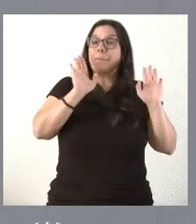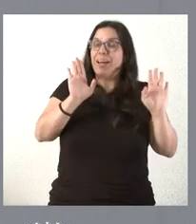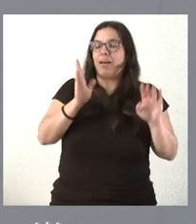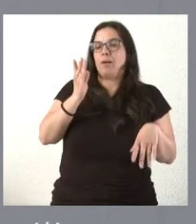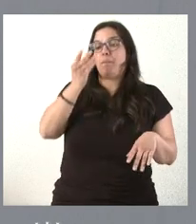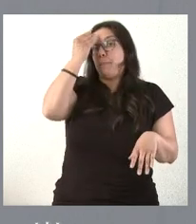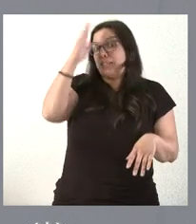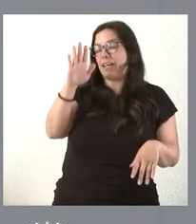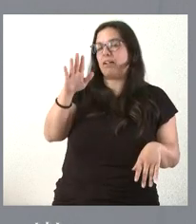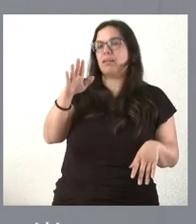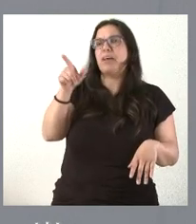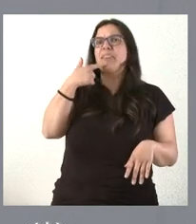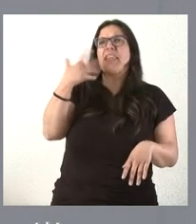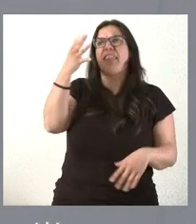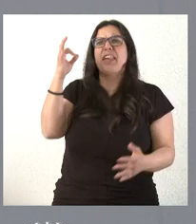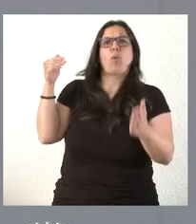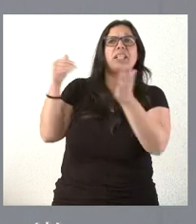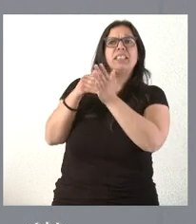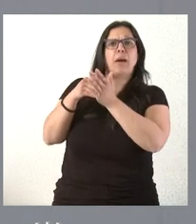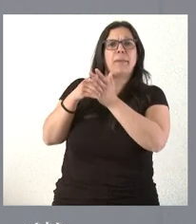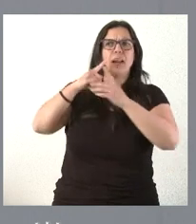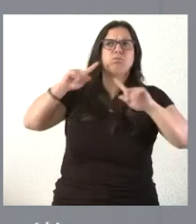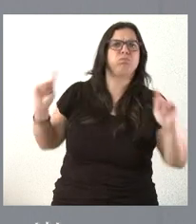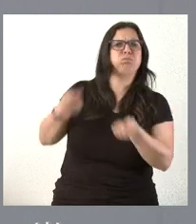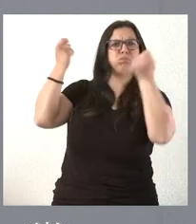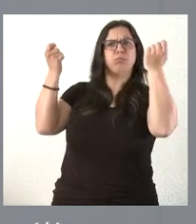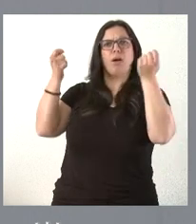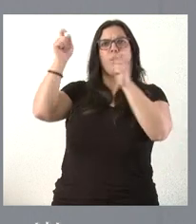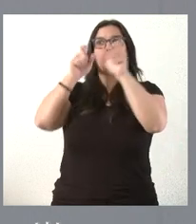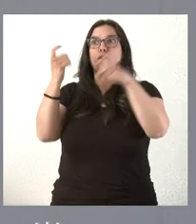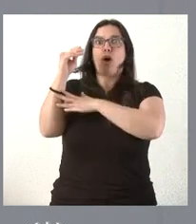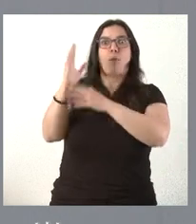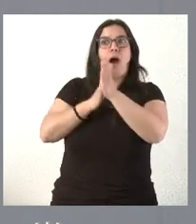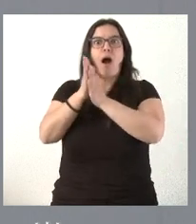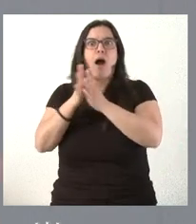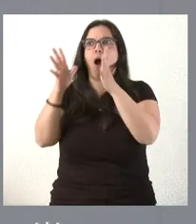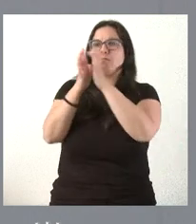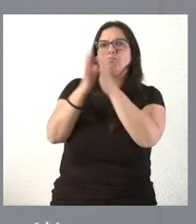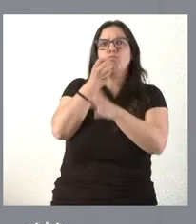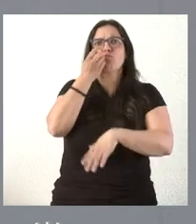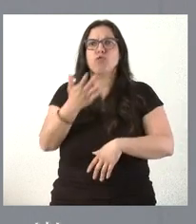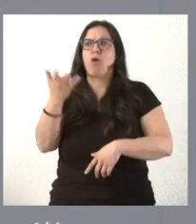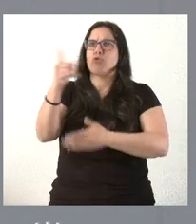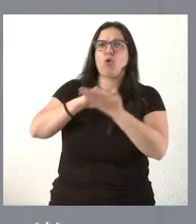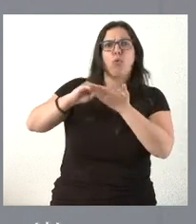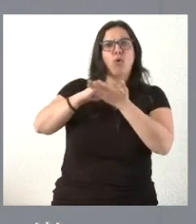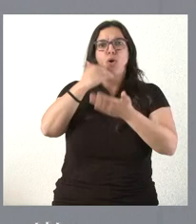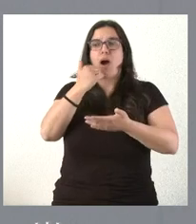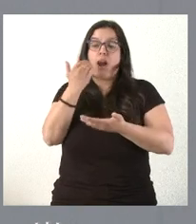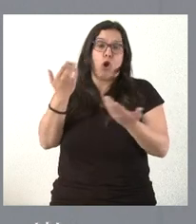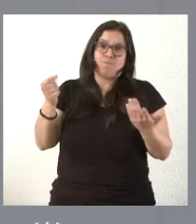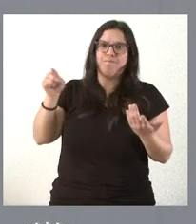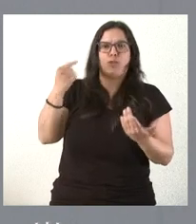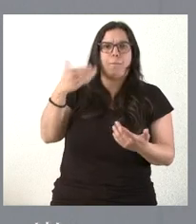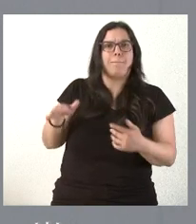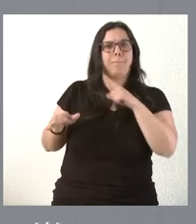que el número van a ser 50.000. Y que creemos una expectativa en torno a los jóvenes de que el tema de Sareb va a solucionar su problema de